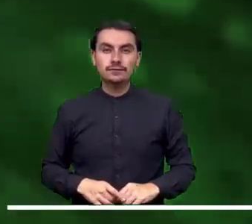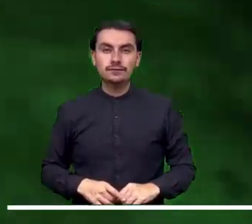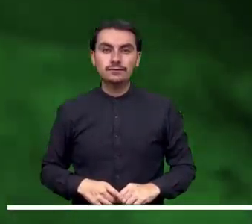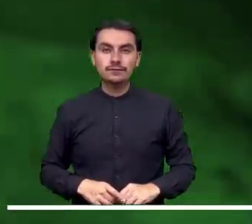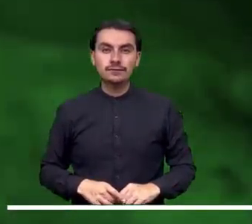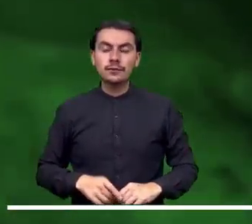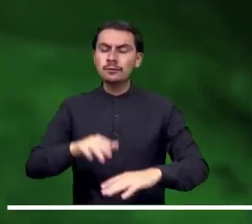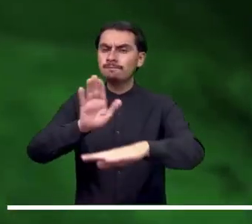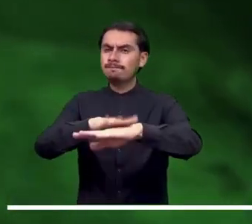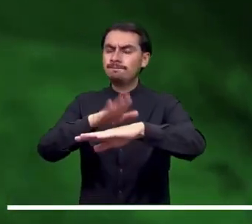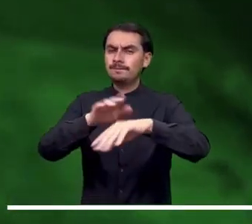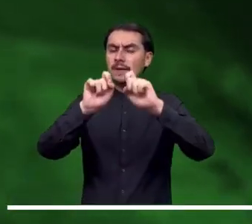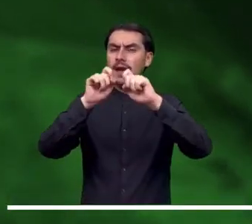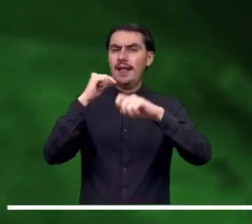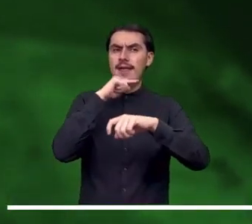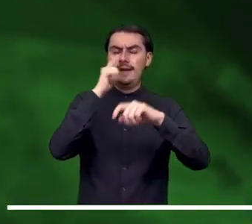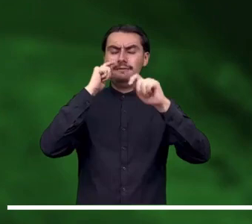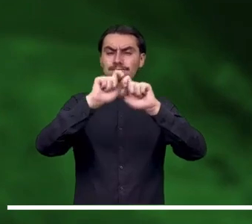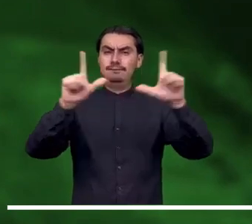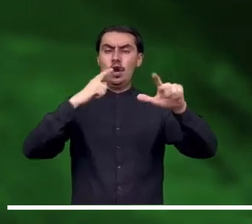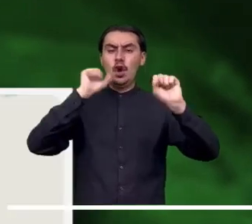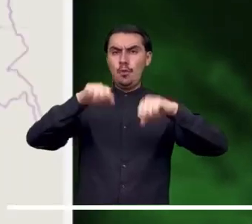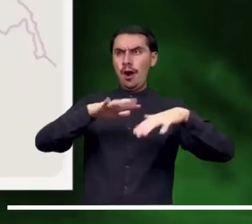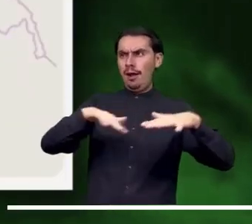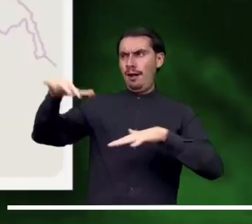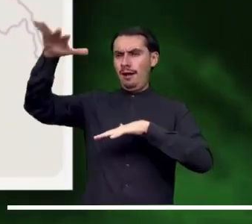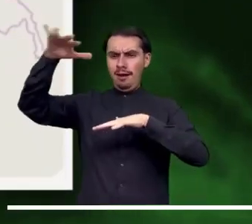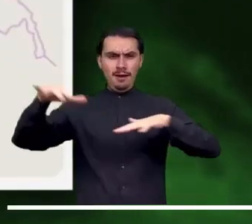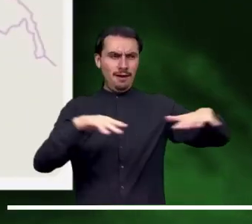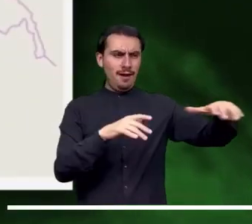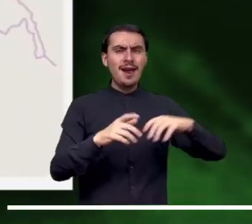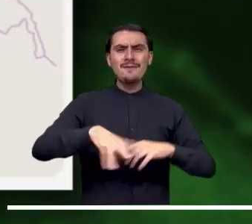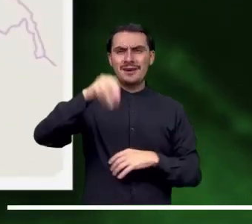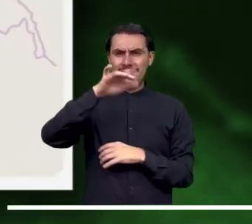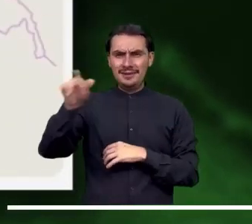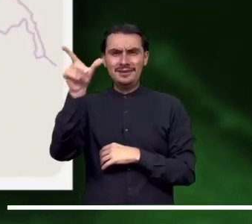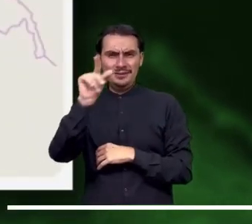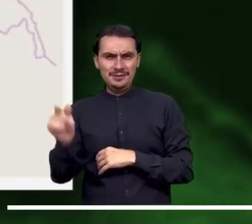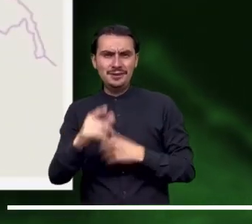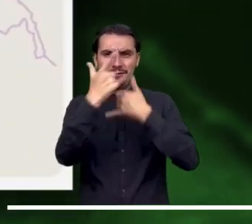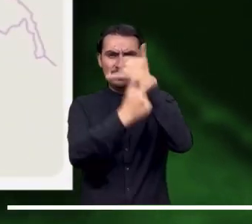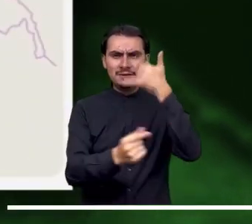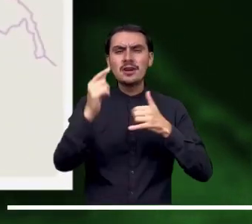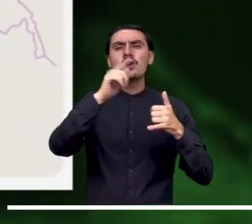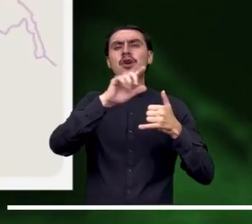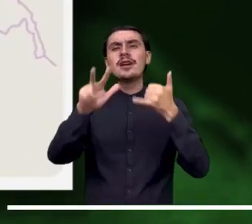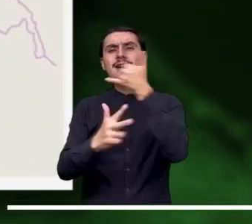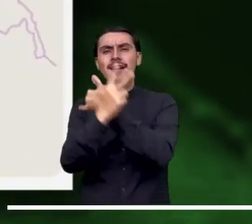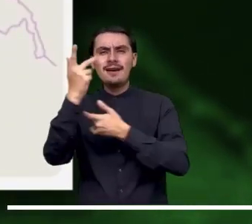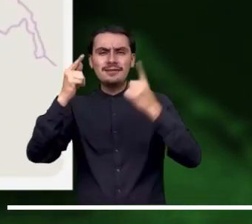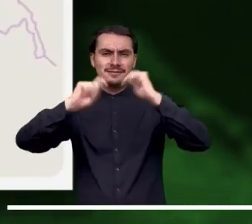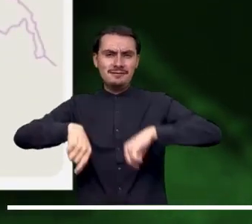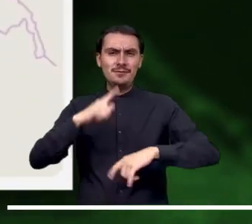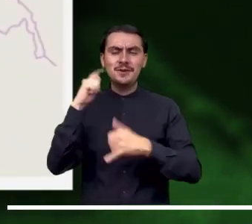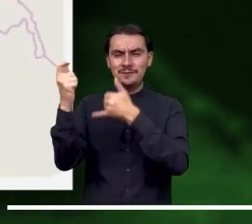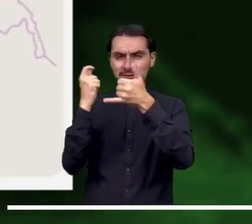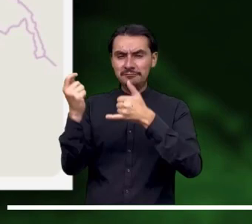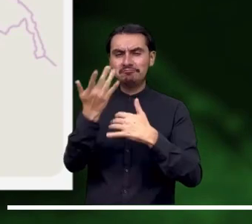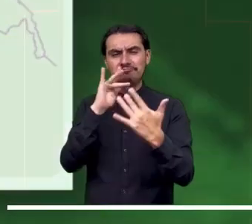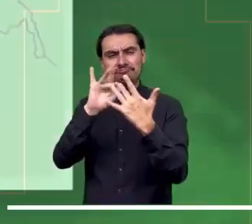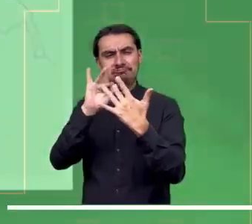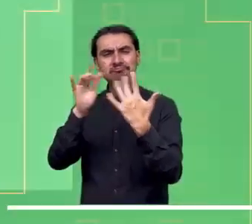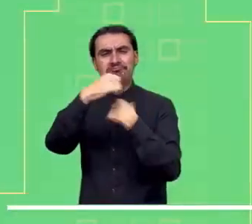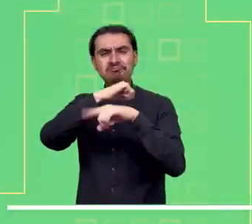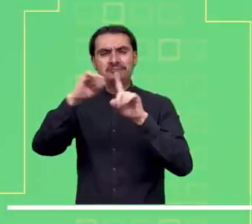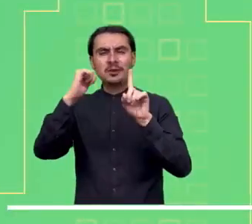Máxima alerta por probabilidad de deslizamientos en Cesar, Magdalena, El Pacífico, Los Andes, Meta, Caquetá y Putumayo.